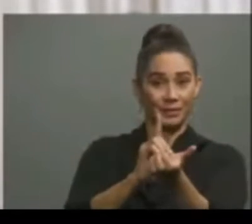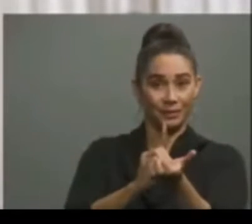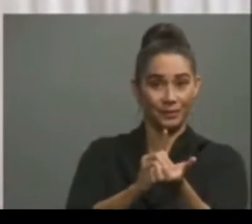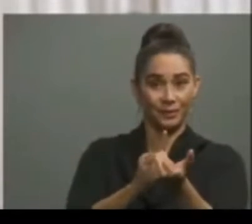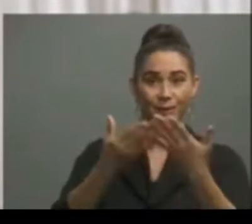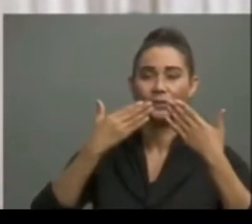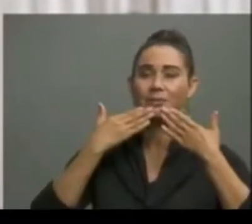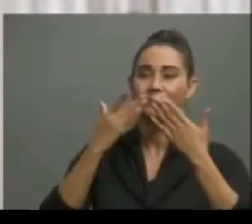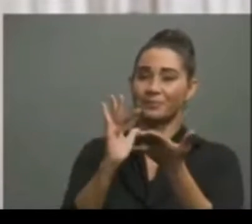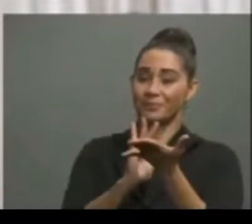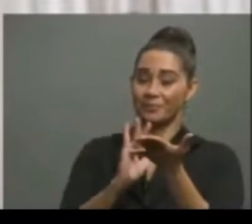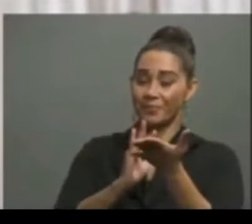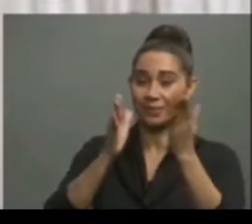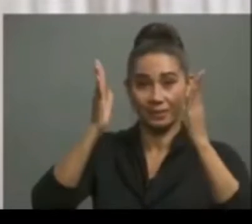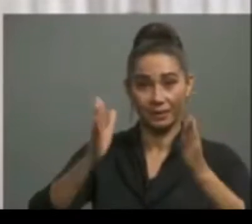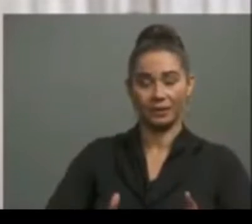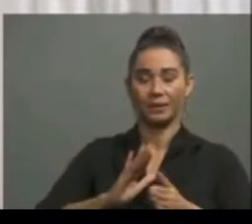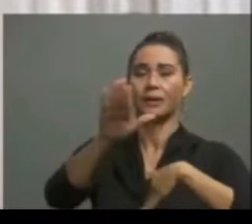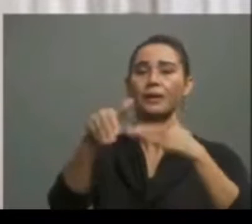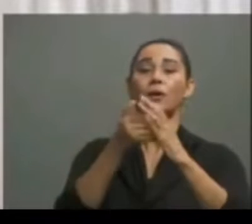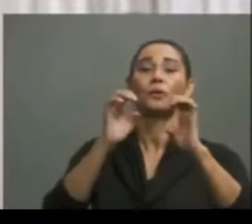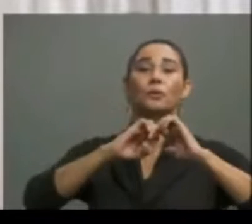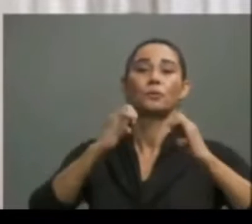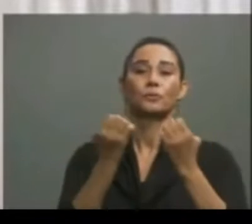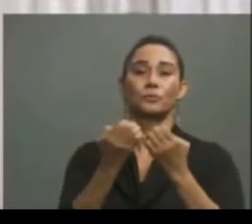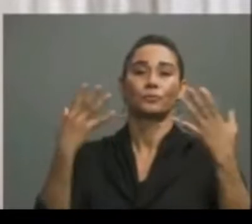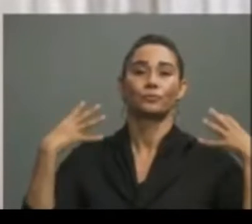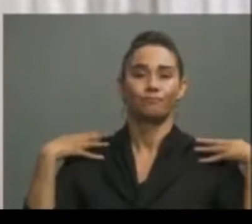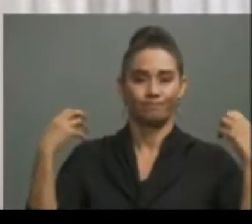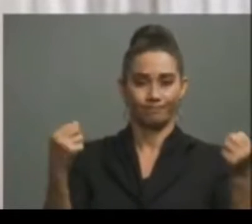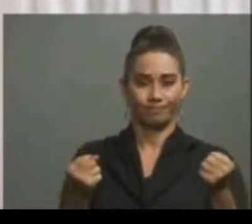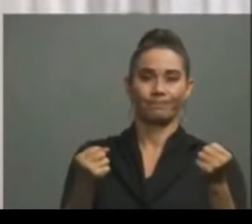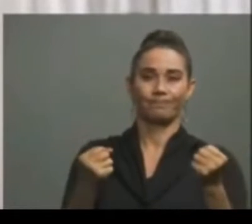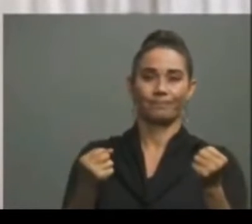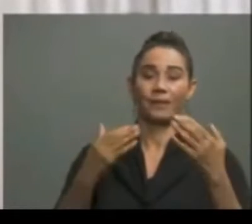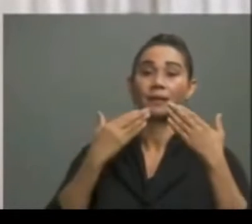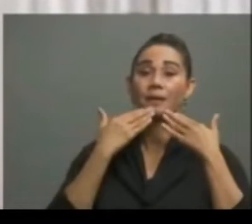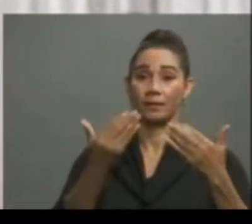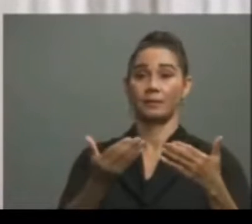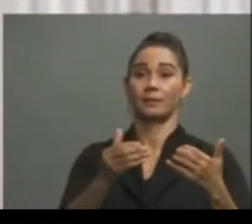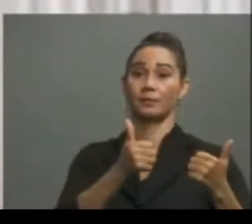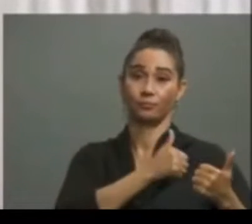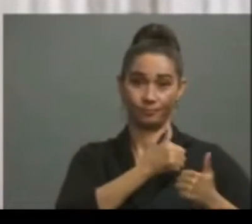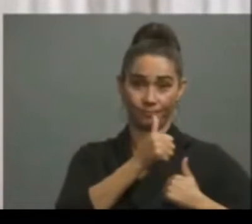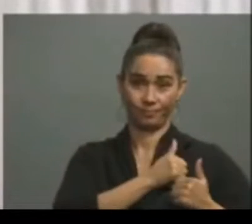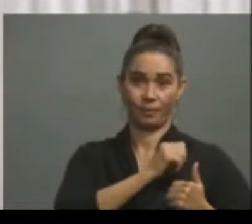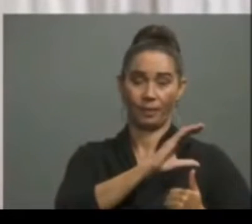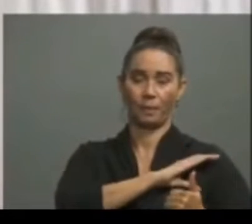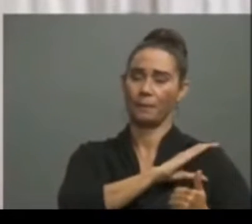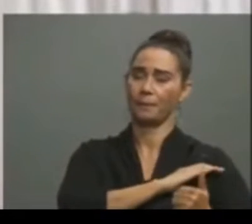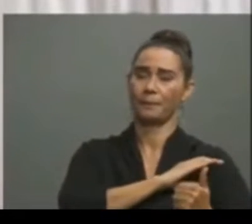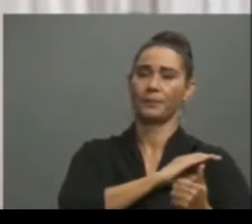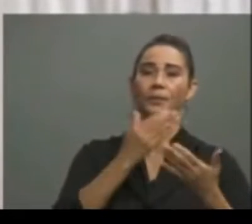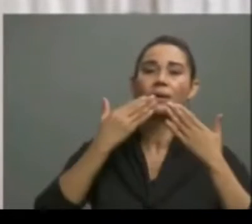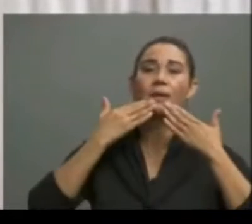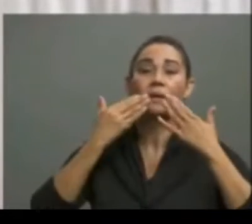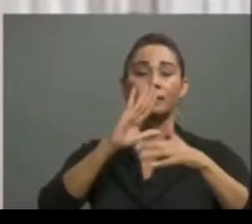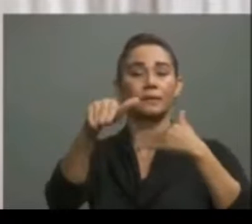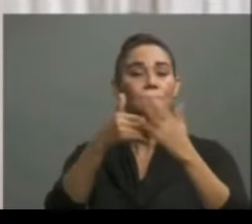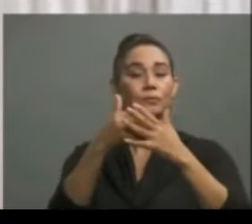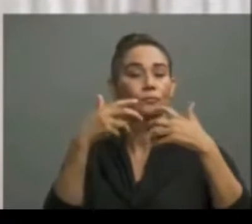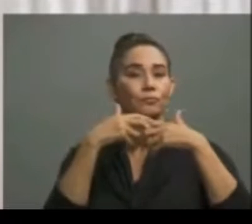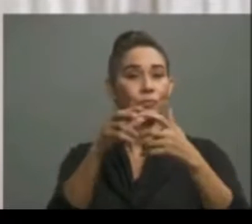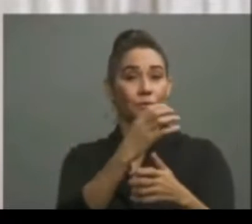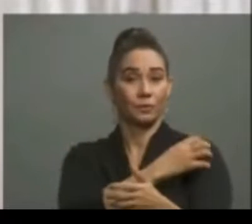a las enfermeras y a todo el personal de salud, gracias a nuestros militares y policías, gracias a los empresarios que